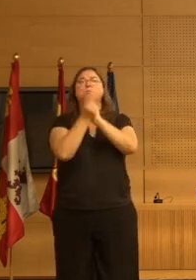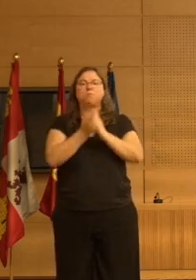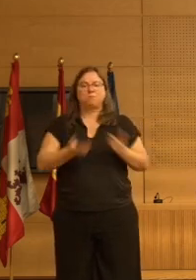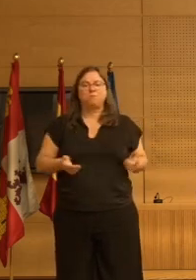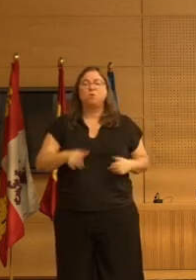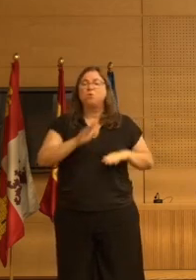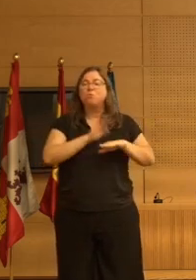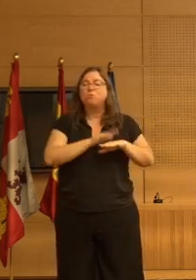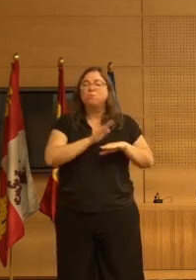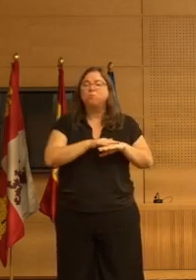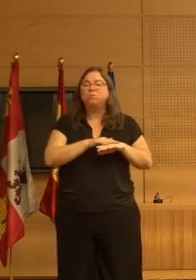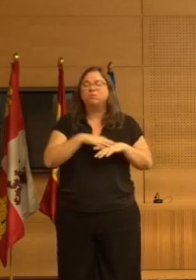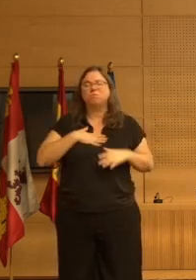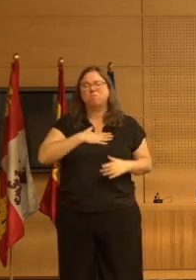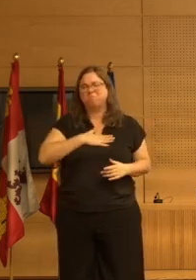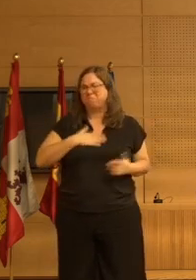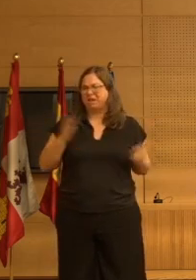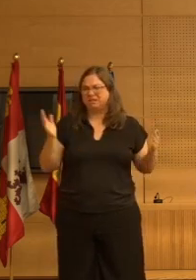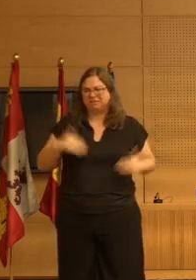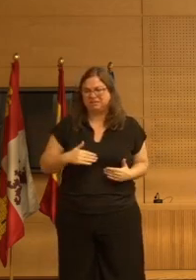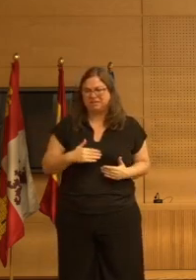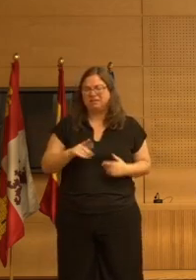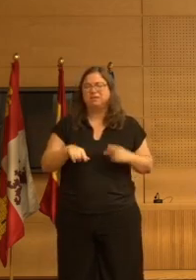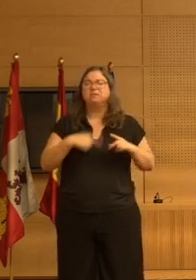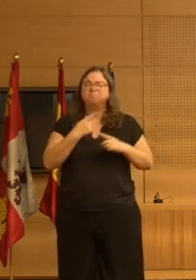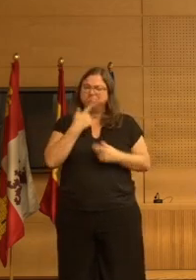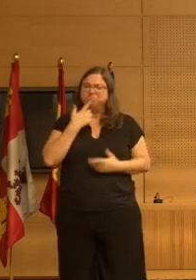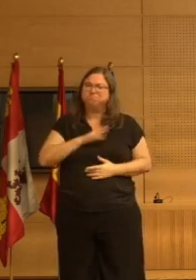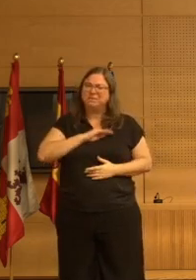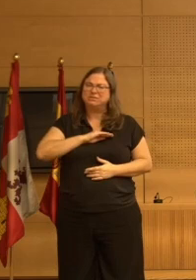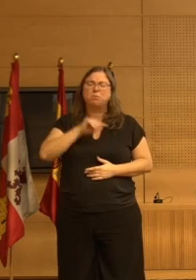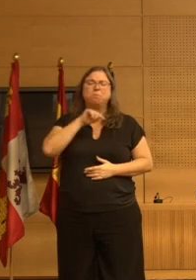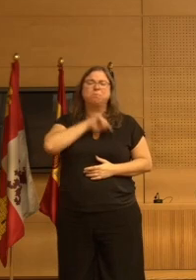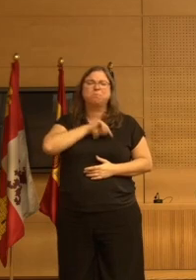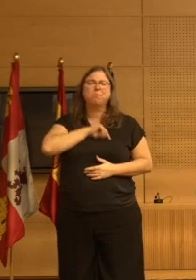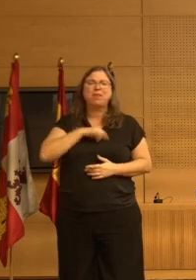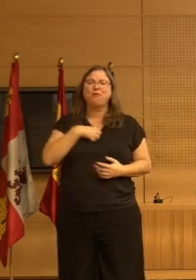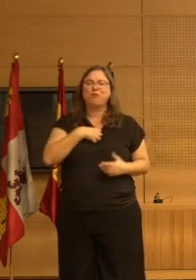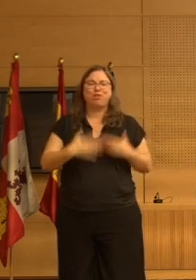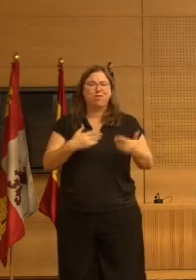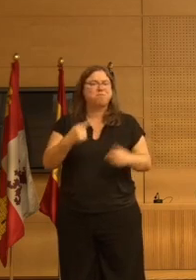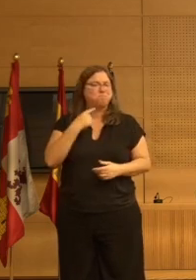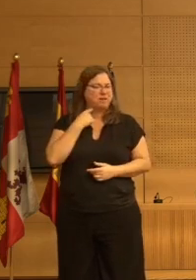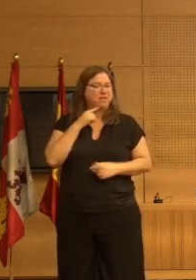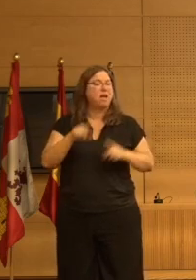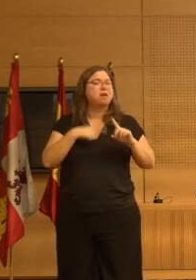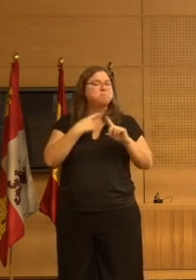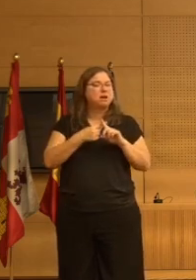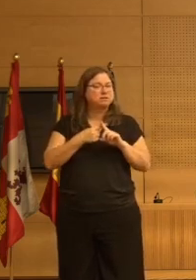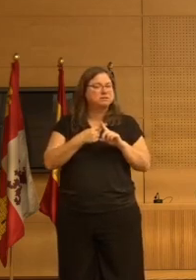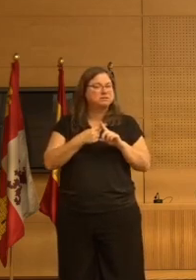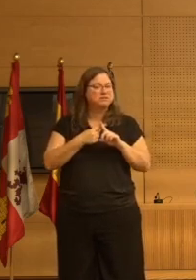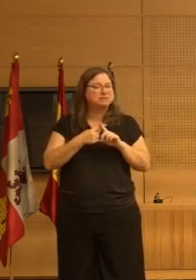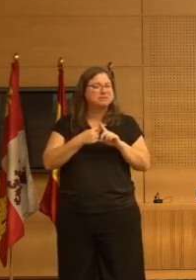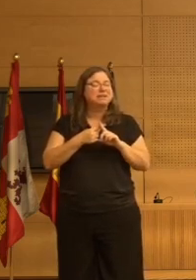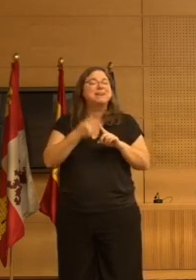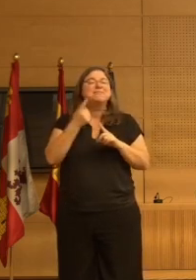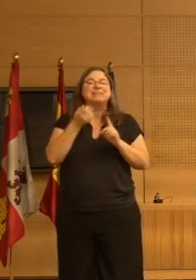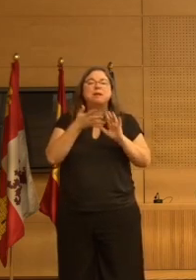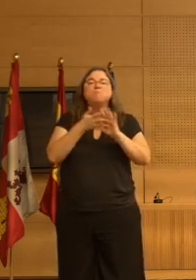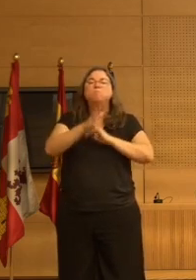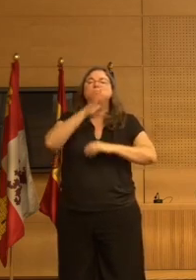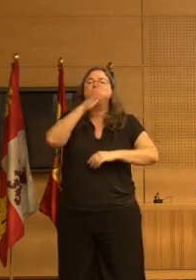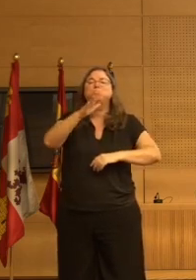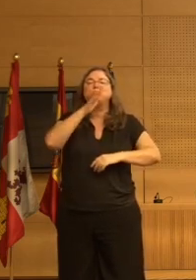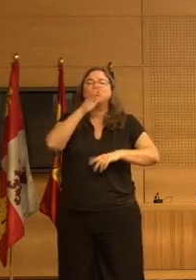y provoca un malestar significativo o una pérdida de funcionalidad y además no se explica